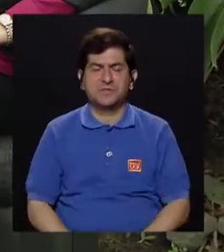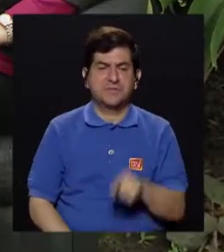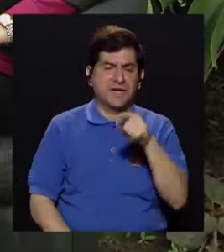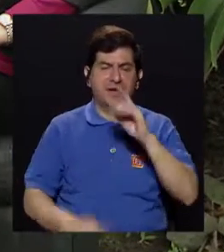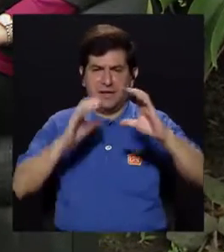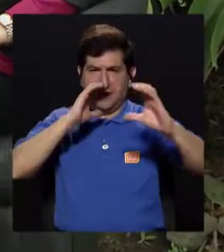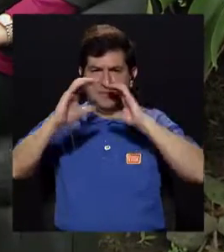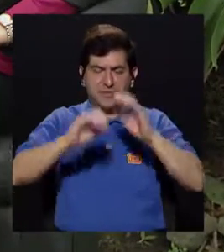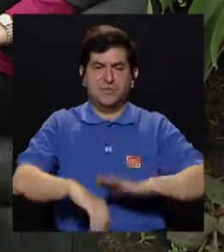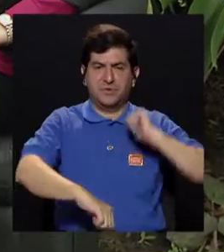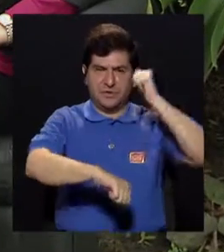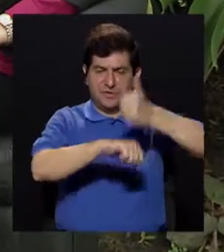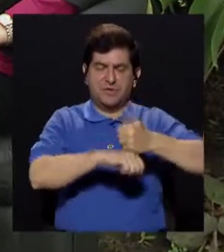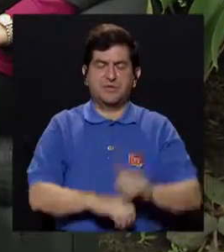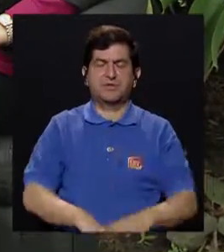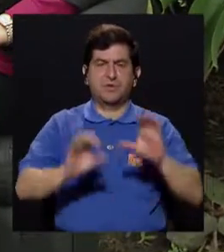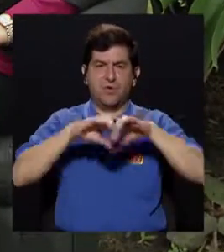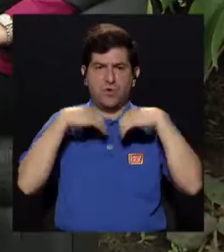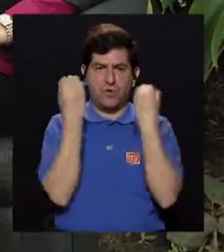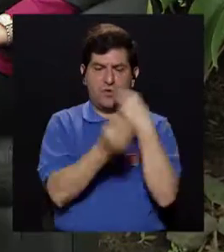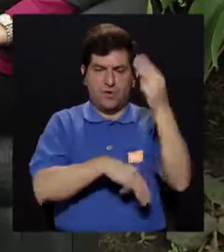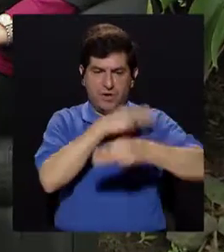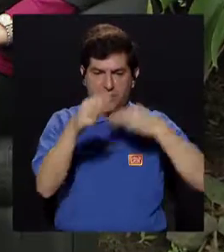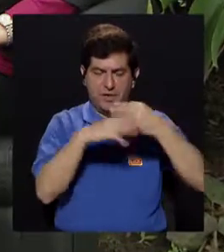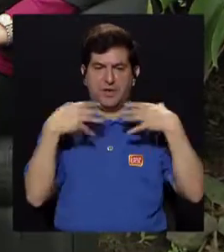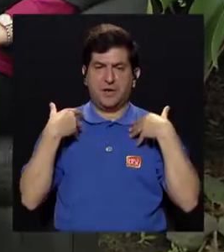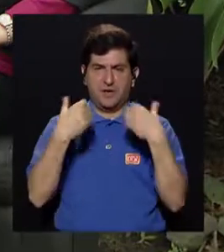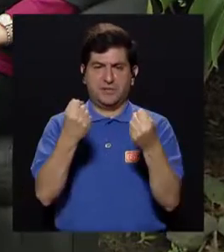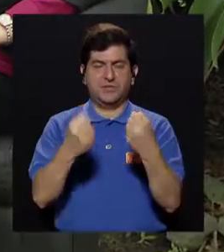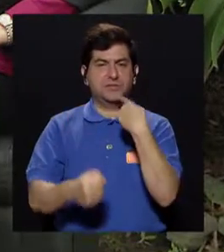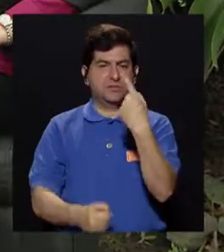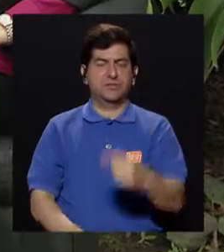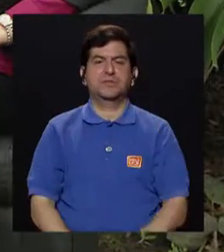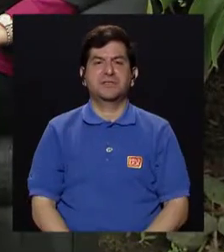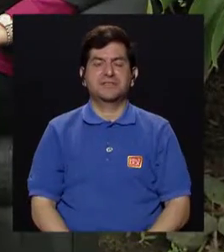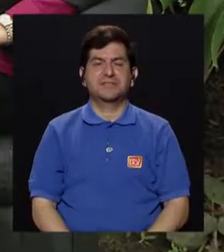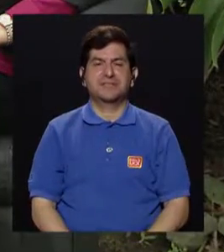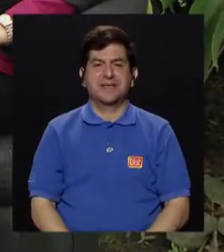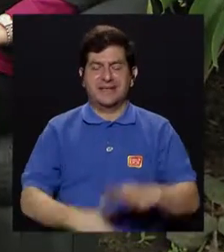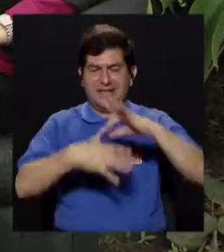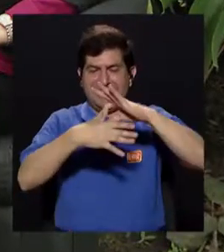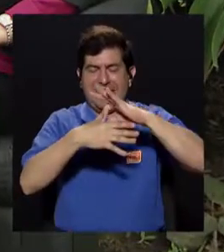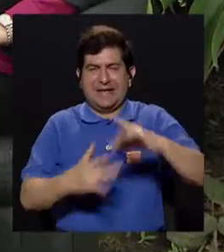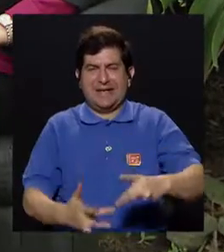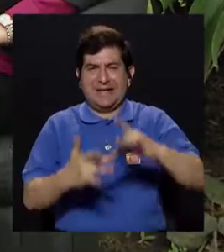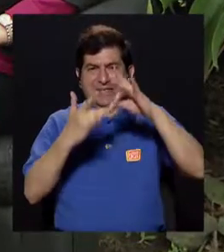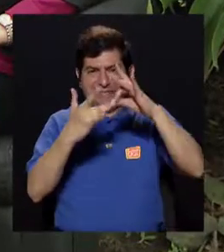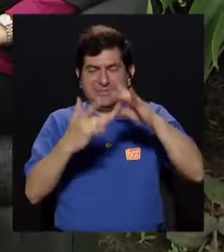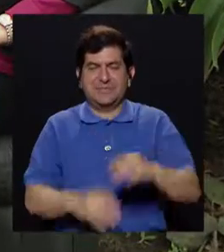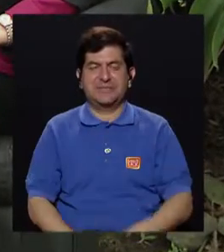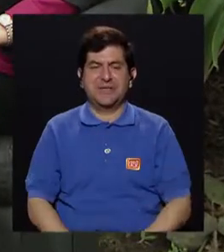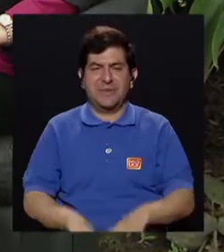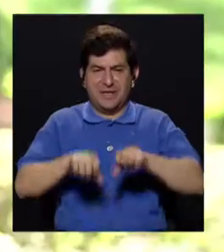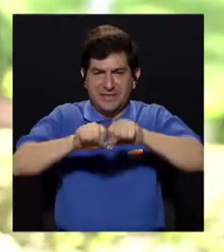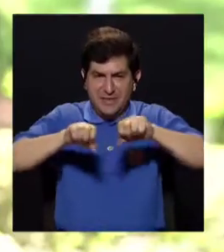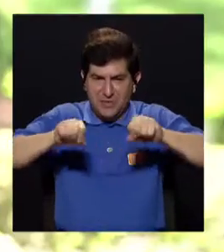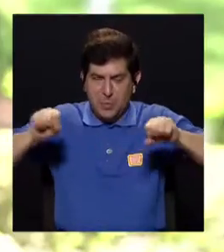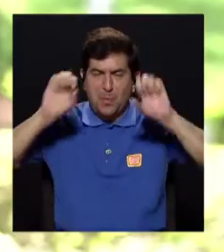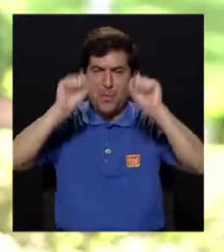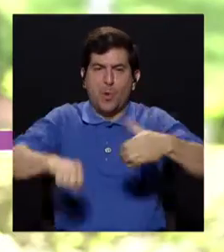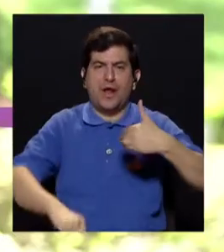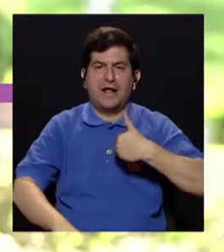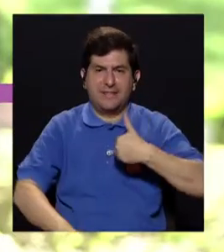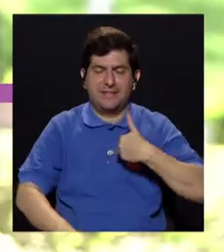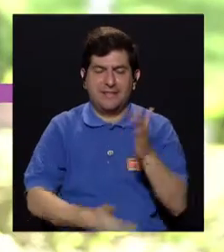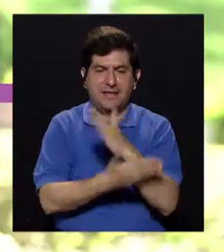de este comunicado que emitió la Organización Mundial de la Salud, donde dice que ciertas carnes, principalmente algunos embutidos,